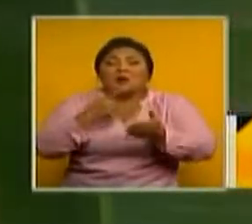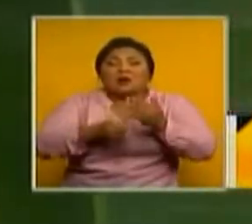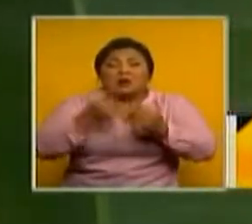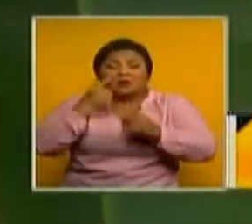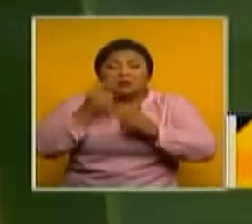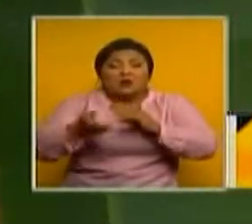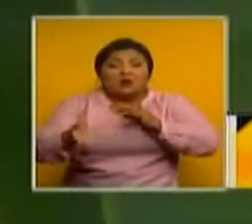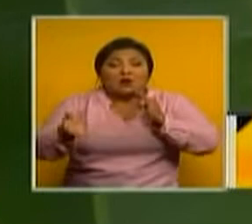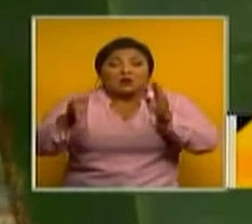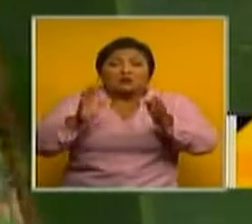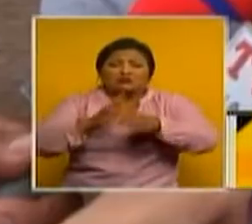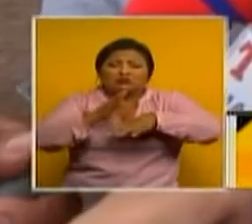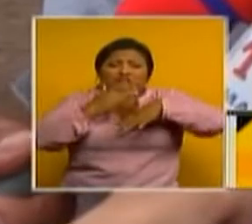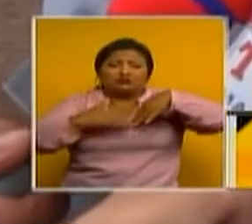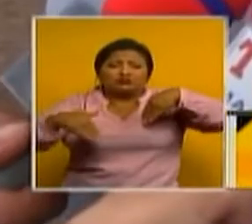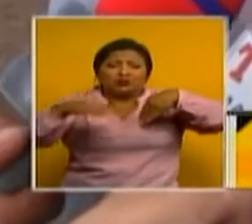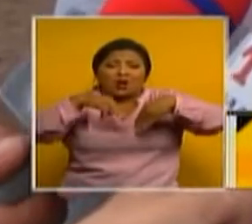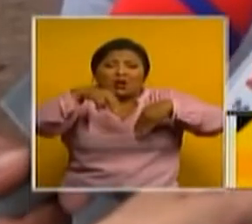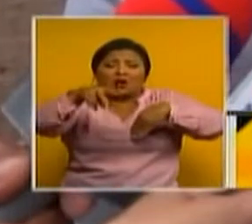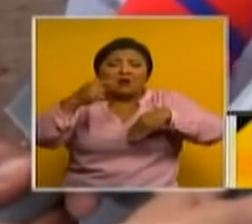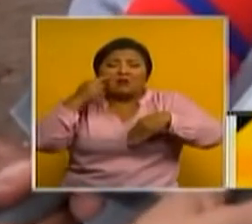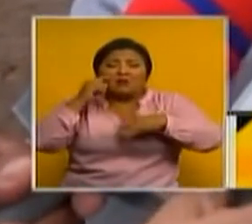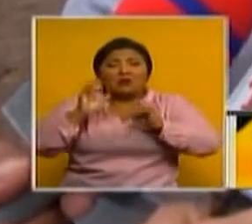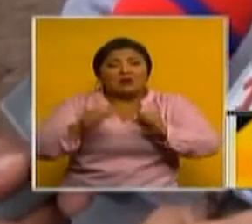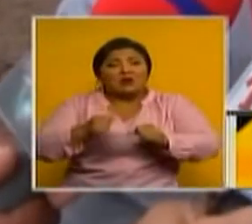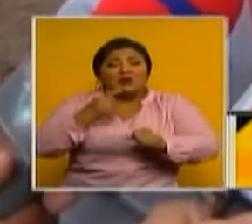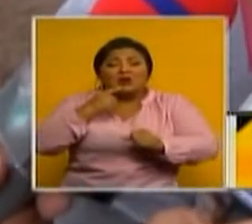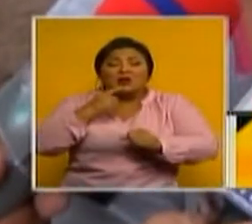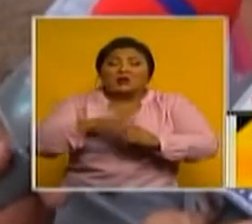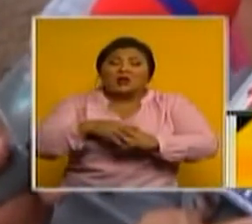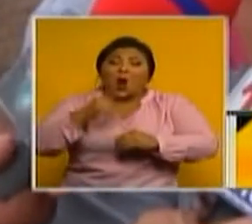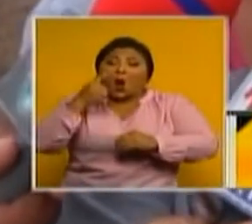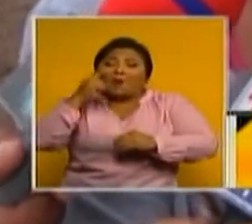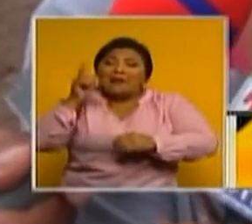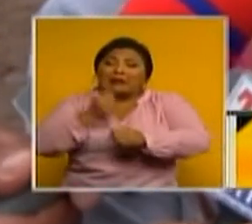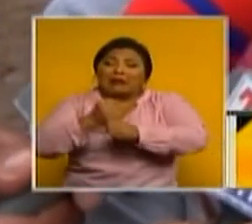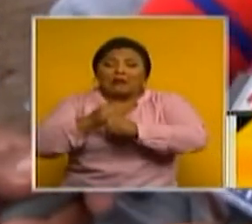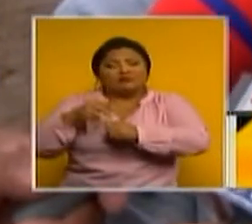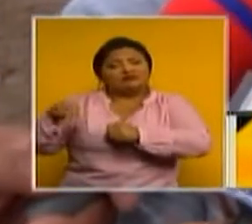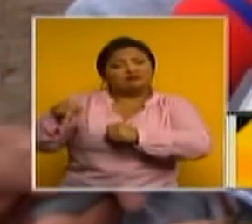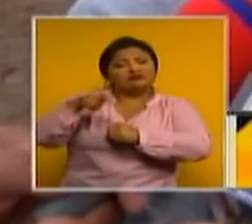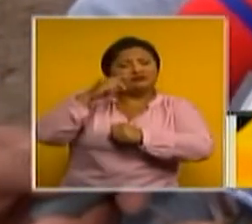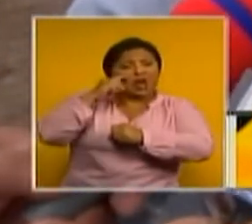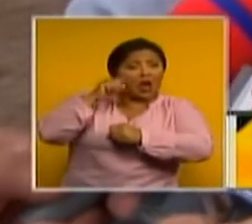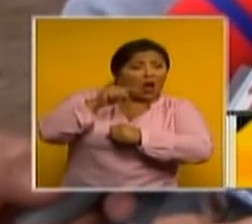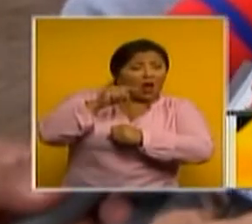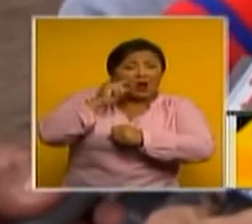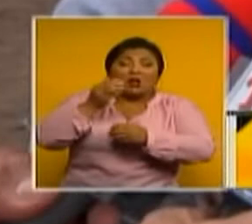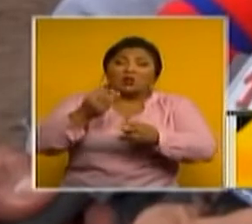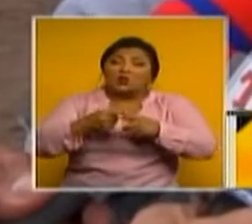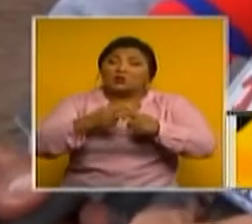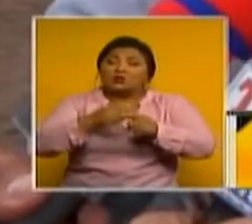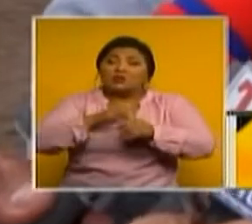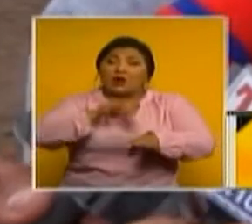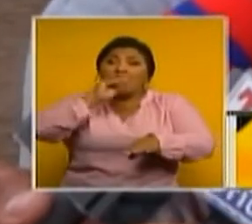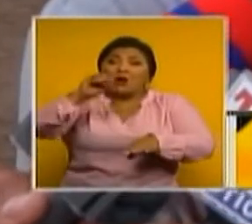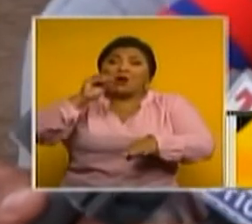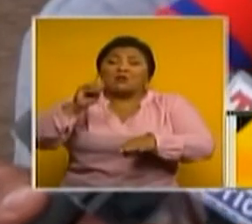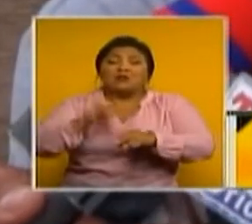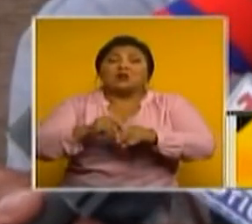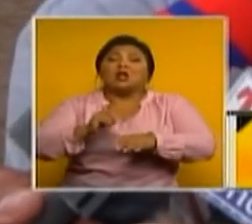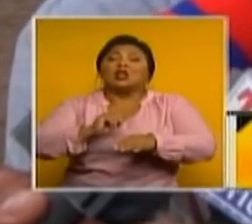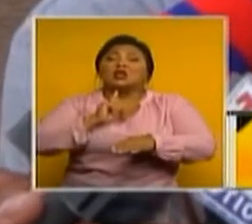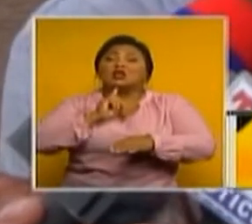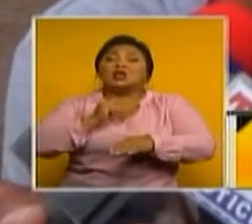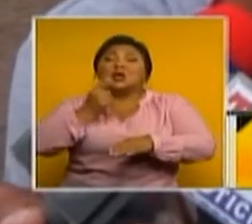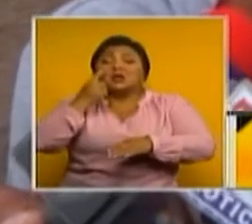tuvo que cruzar un canal de riego. Lo encontró en un trabajador y ahí nos fueron a avisar y ahí mi tía lo reconoció,